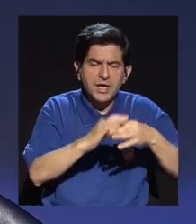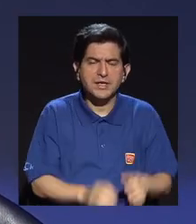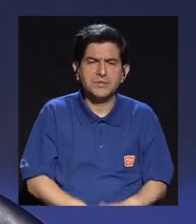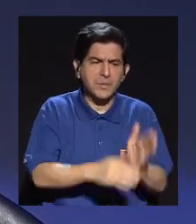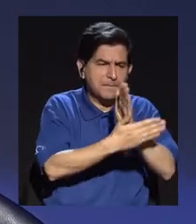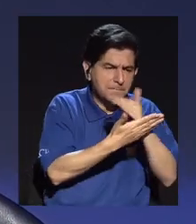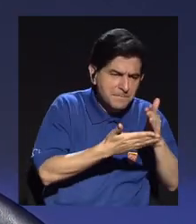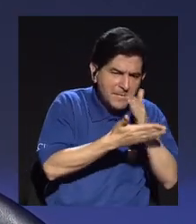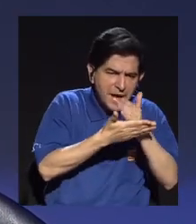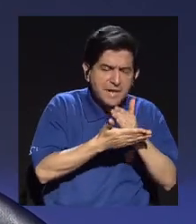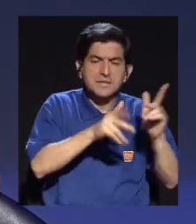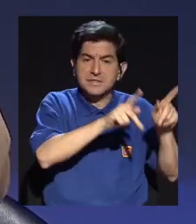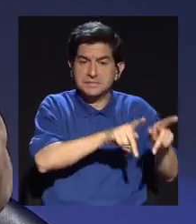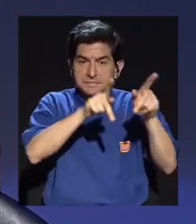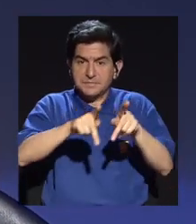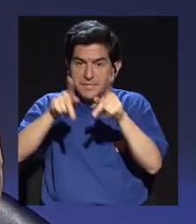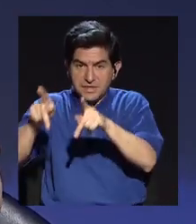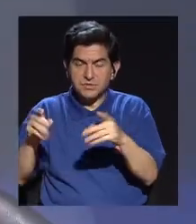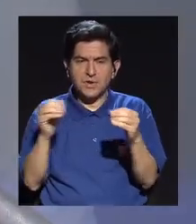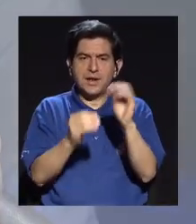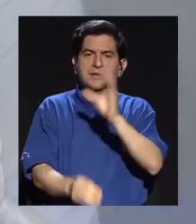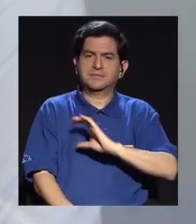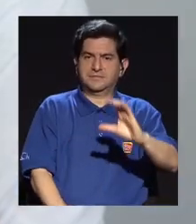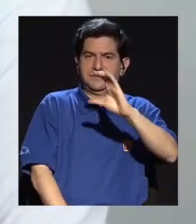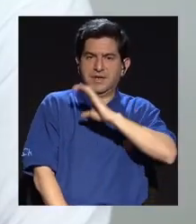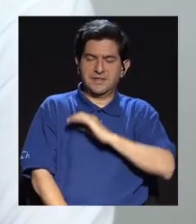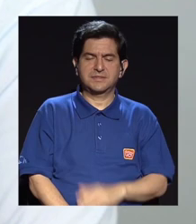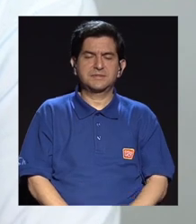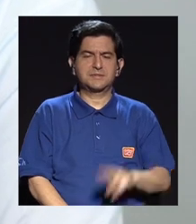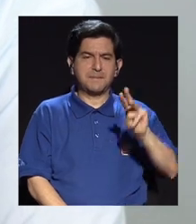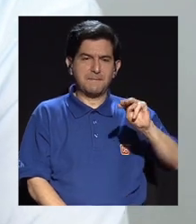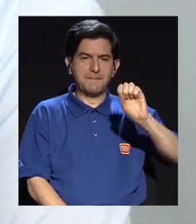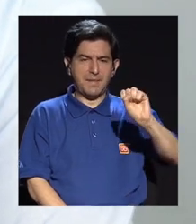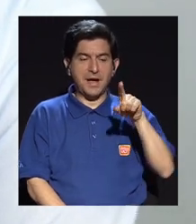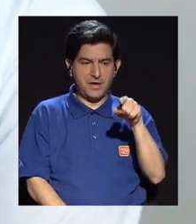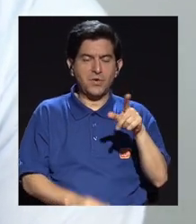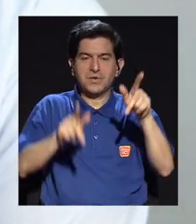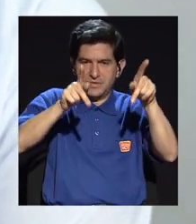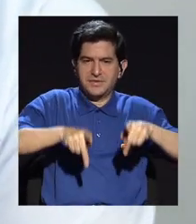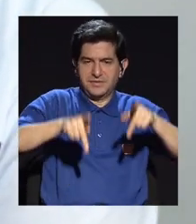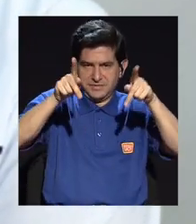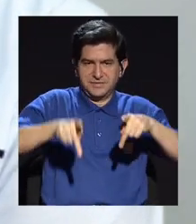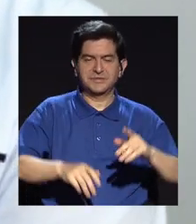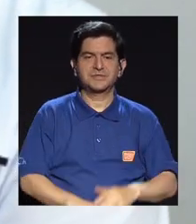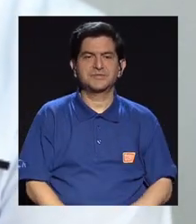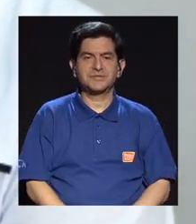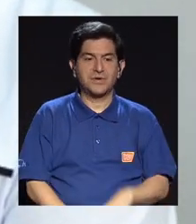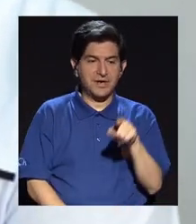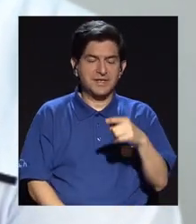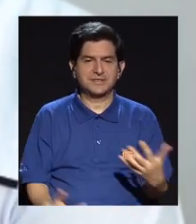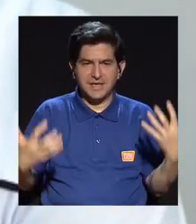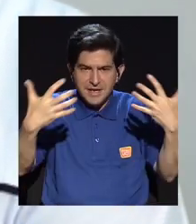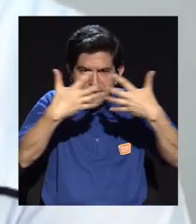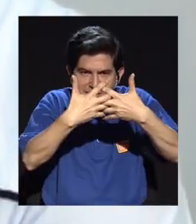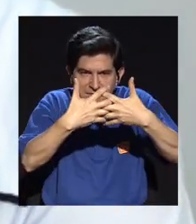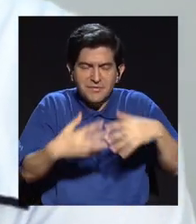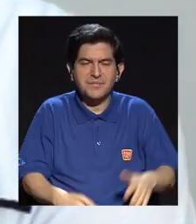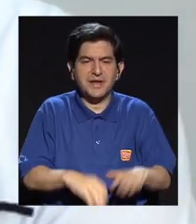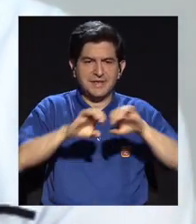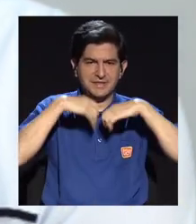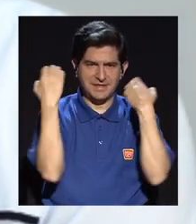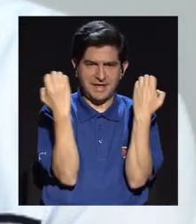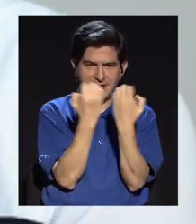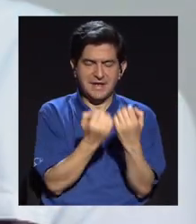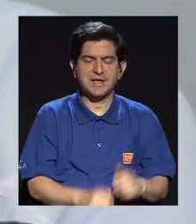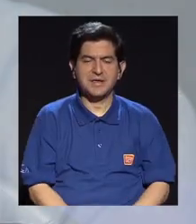uniendo gente, gente cada vez de más calidad. Michael es una de esas personas que llegó a completar el equipo y